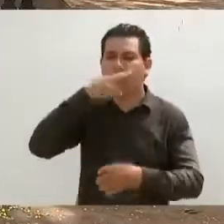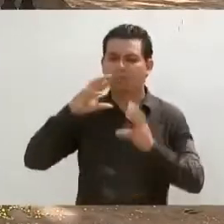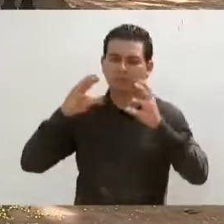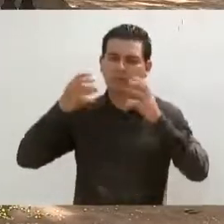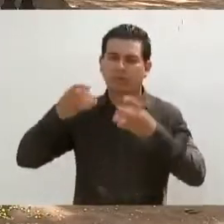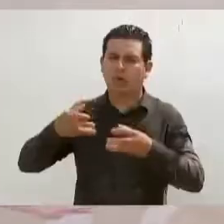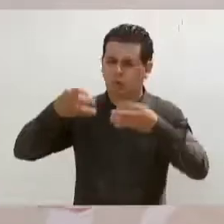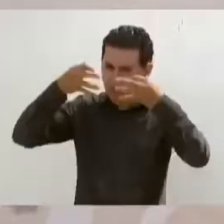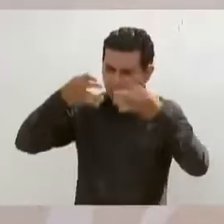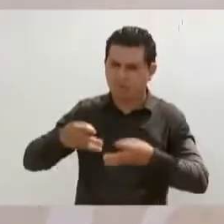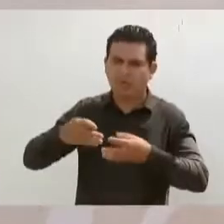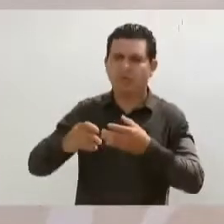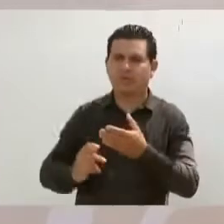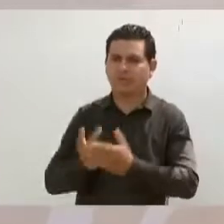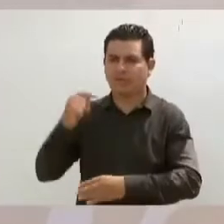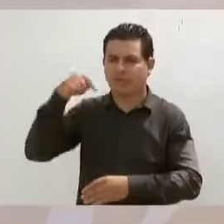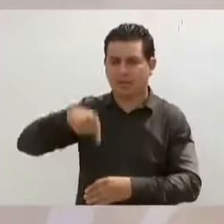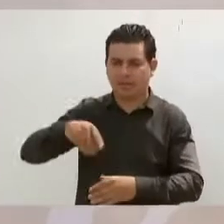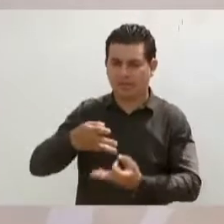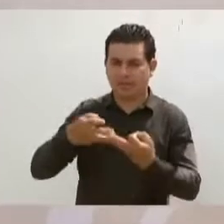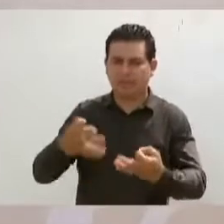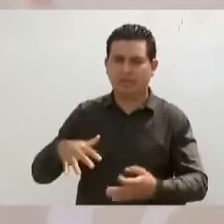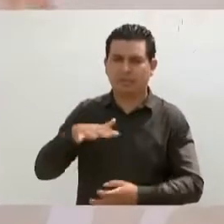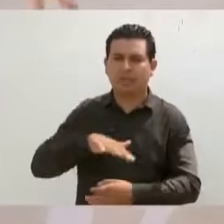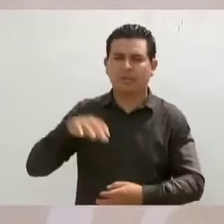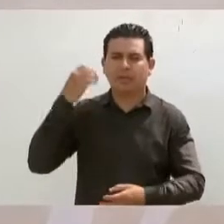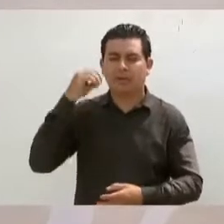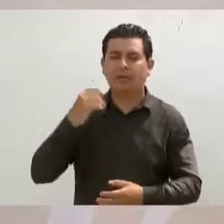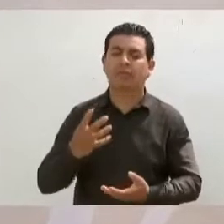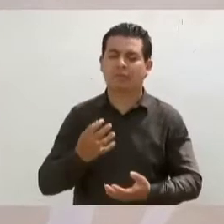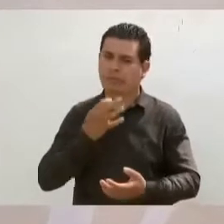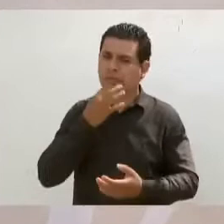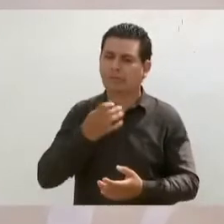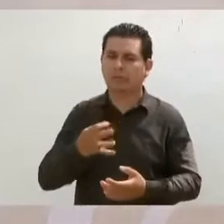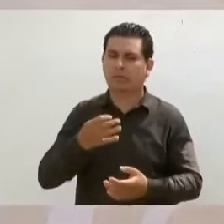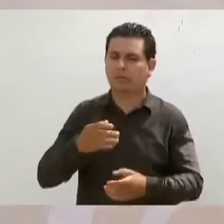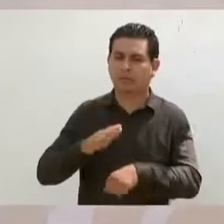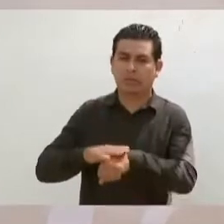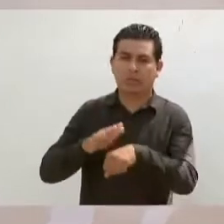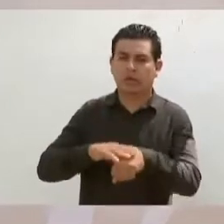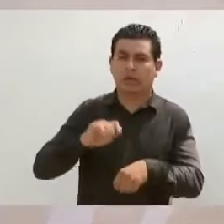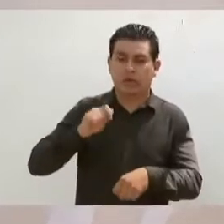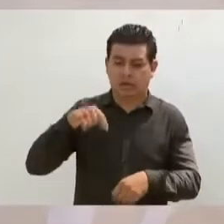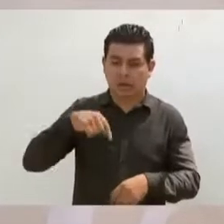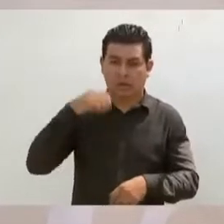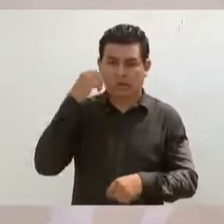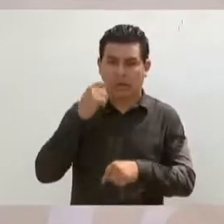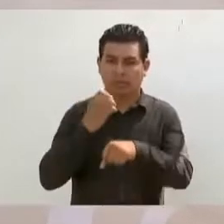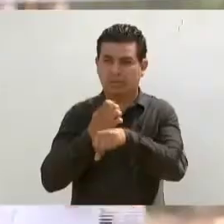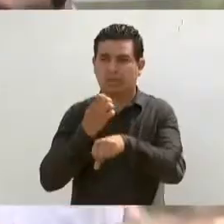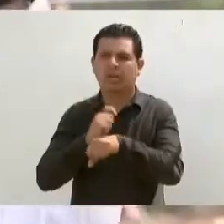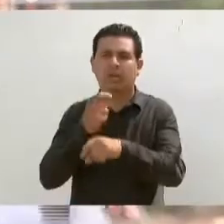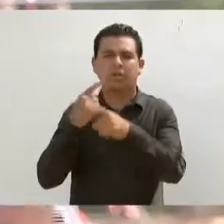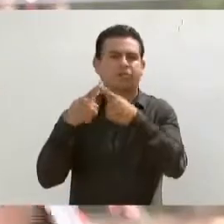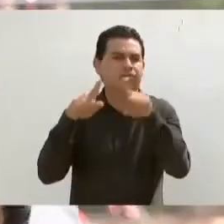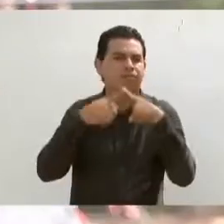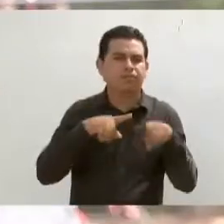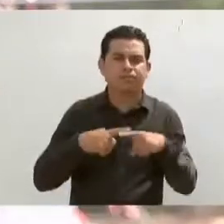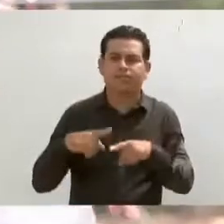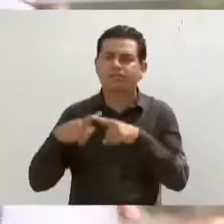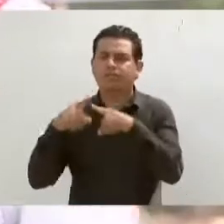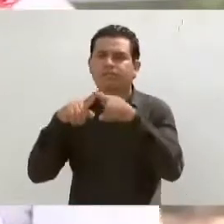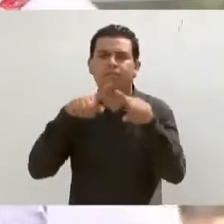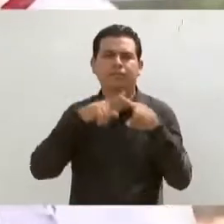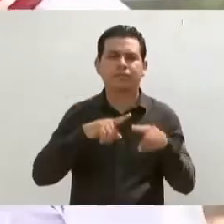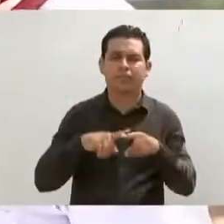supuesto, reconocer, señor presidente, que Oaxaca es el estado más biodiverso de México y más del